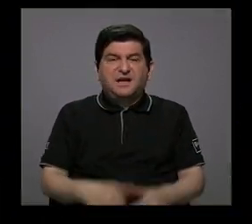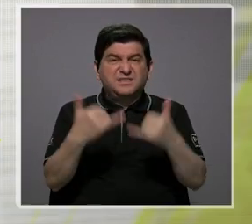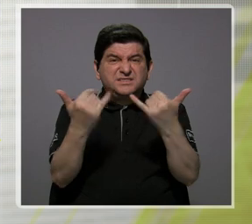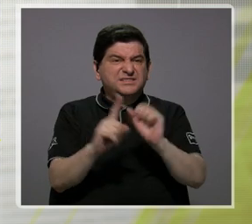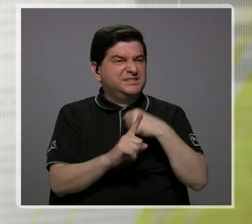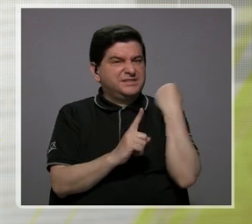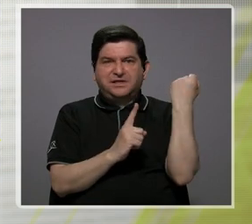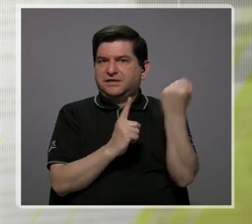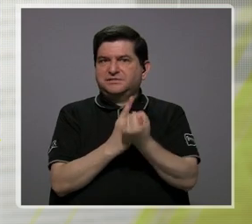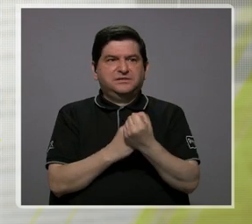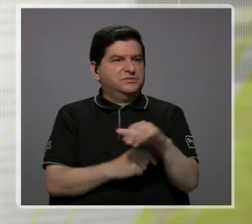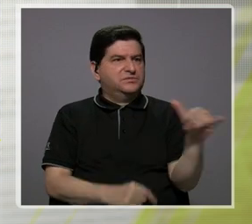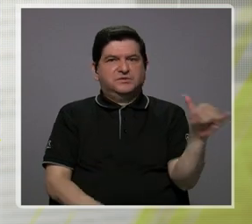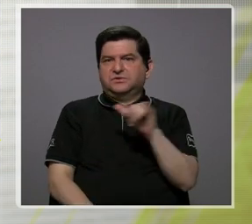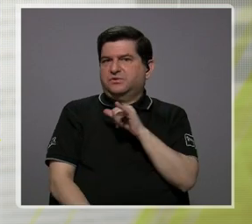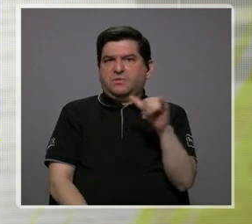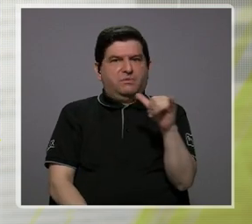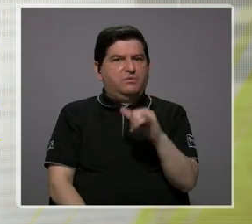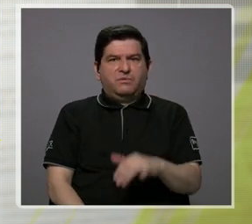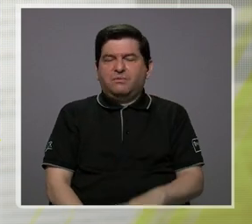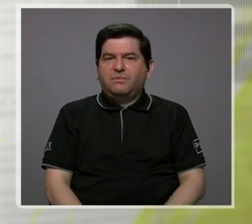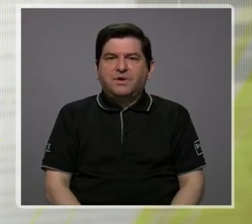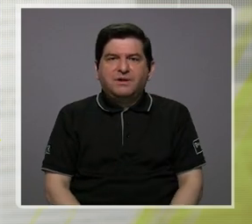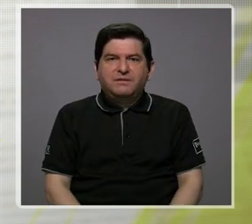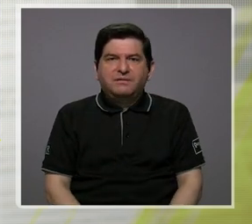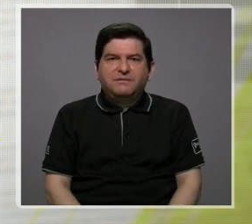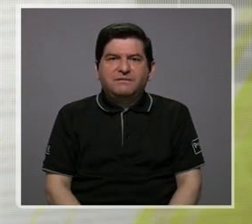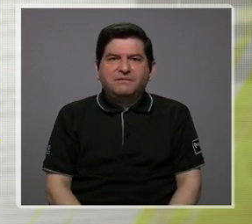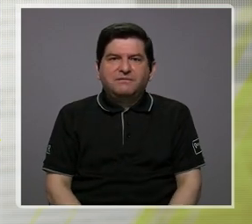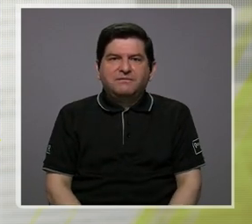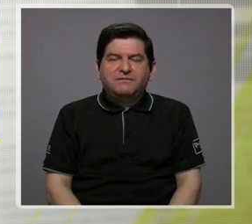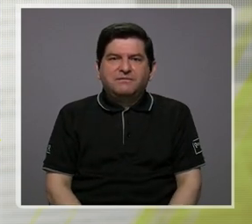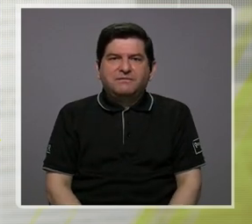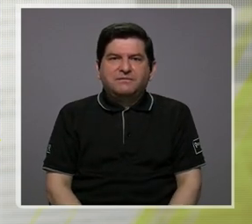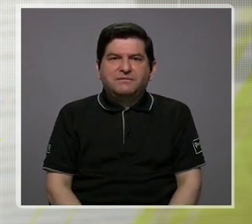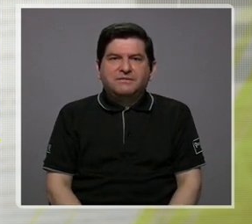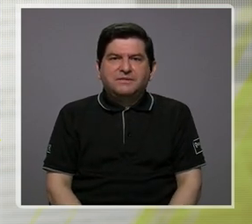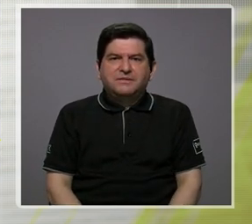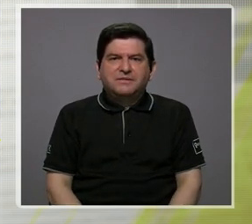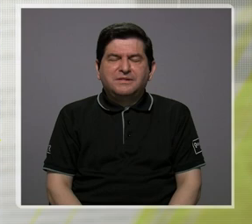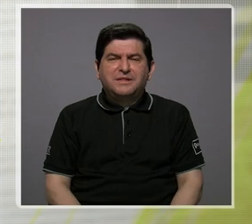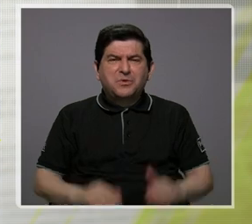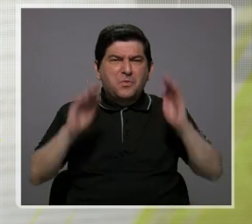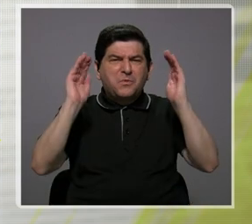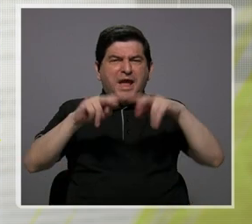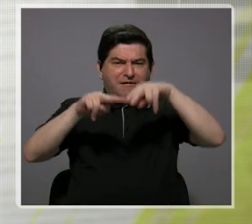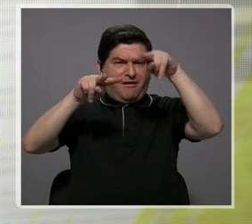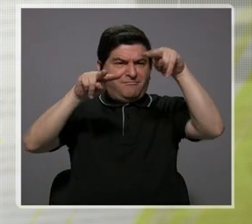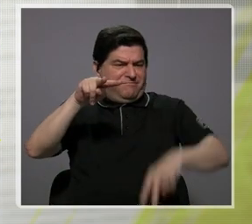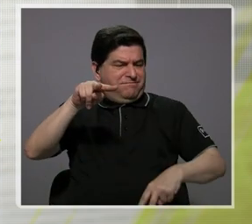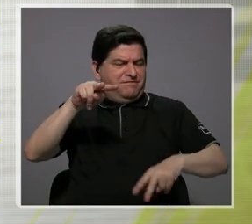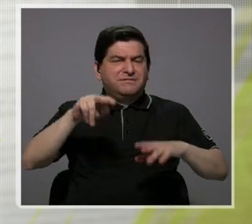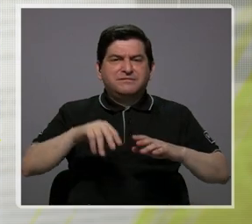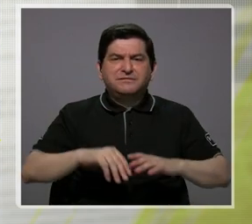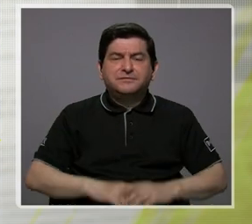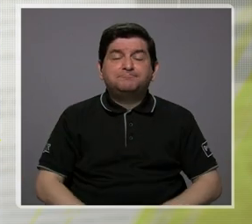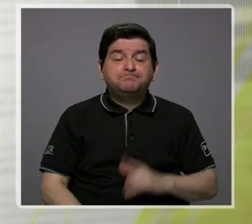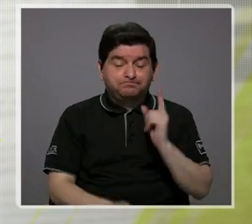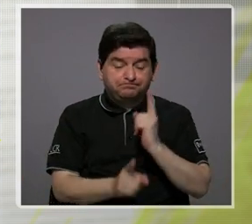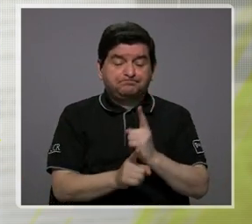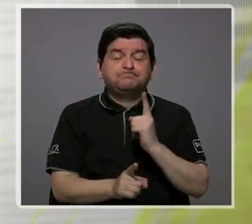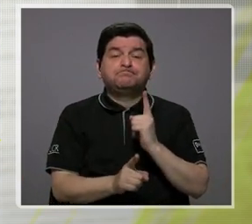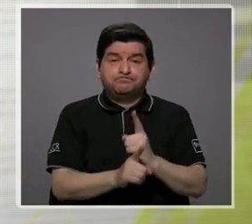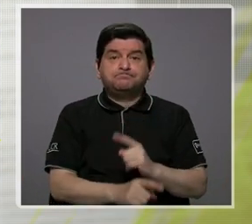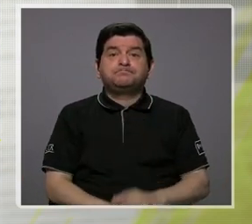en una situación también con grandes desventajas. Así es,